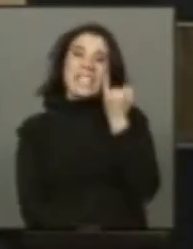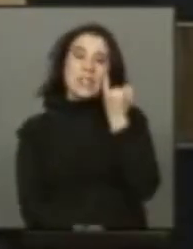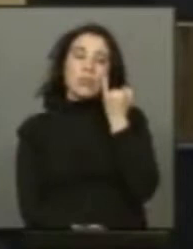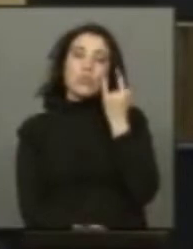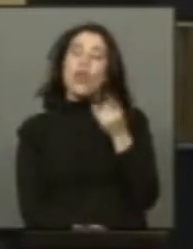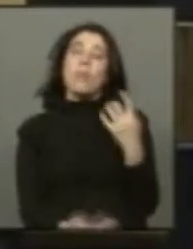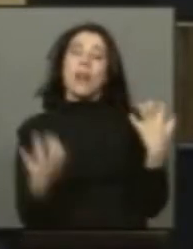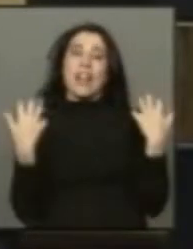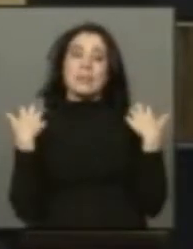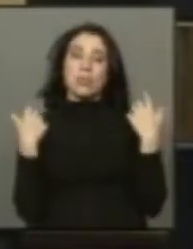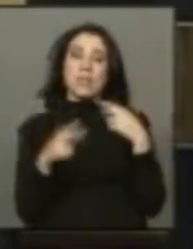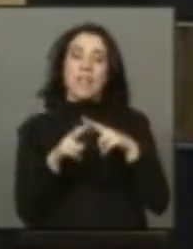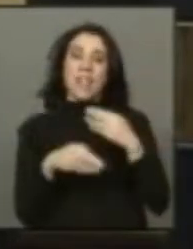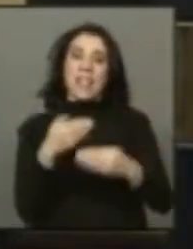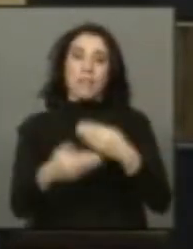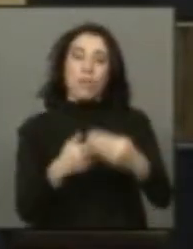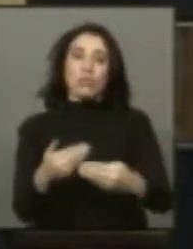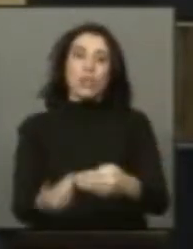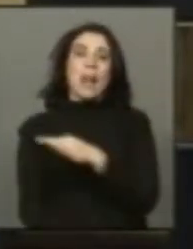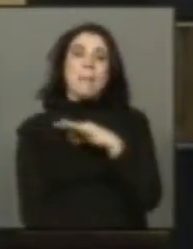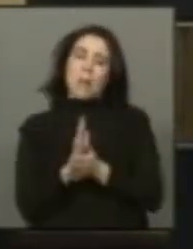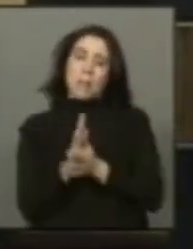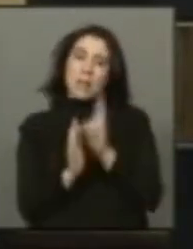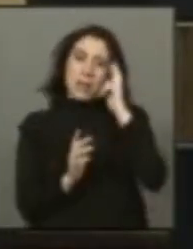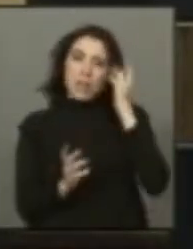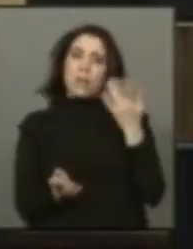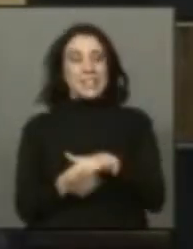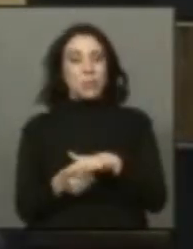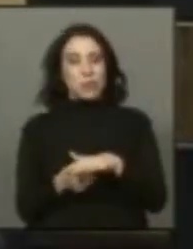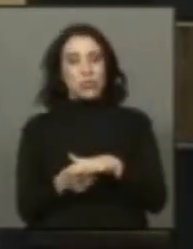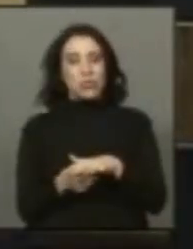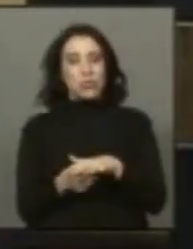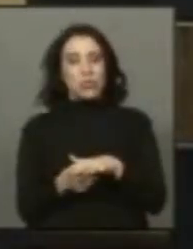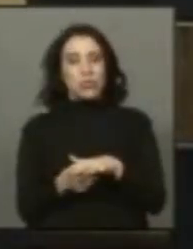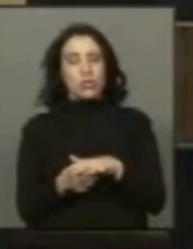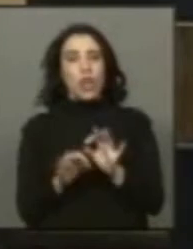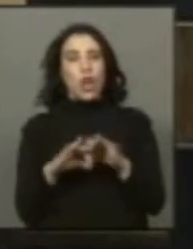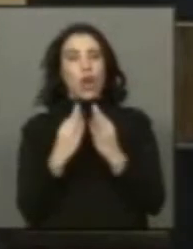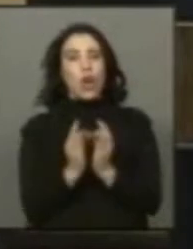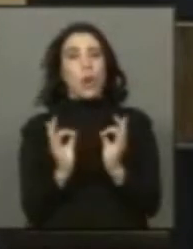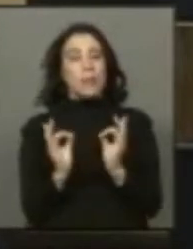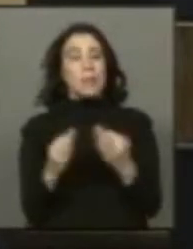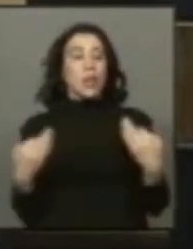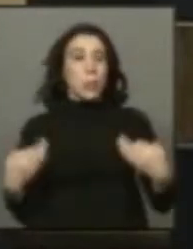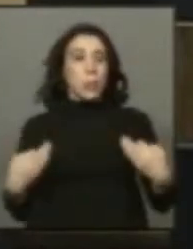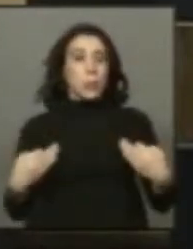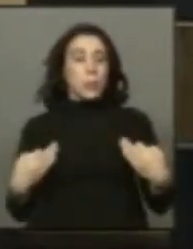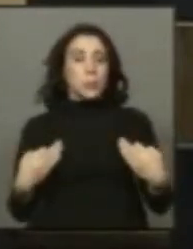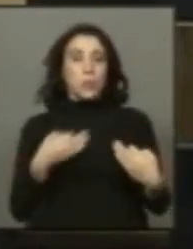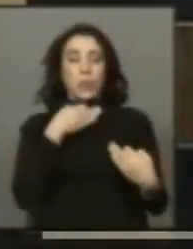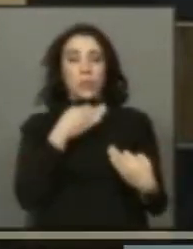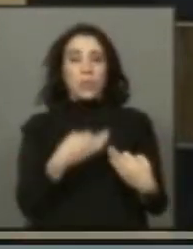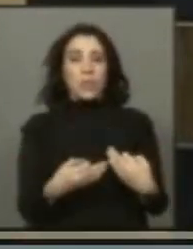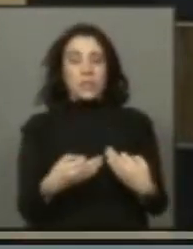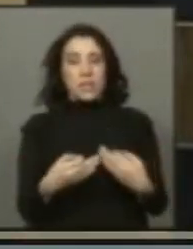el brazo operativo del propio Ministerio de la Mujer. Por eso, que es absolutamente razonable señalar que